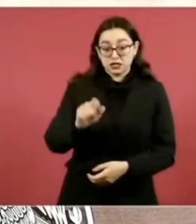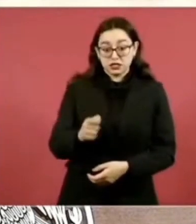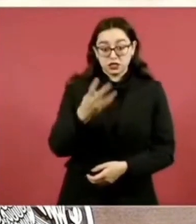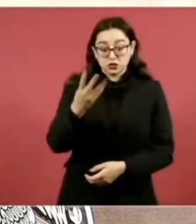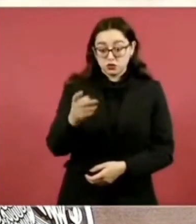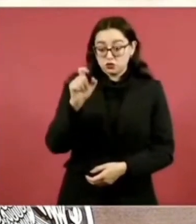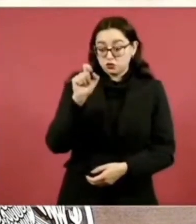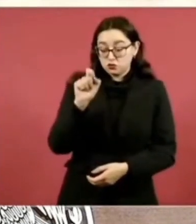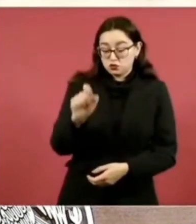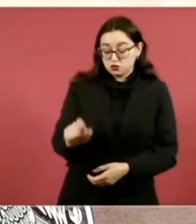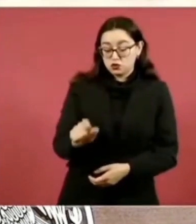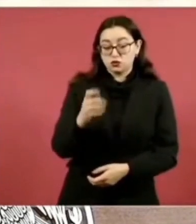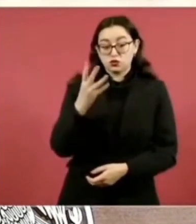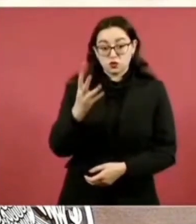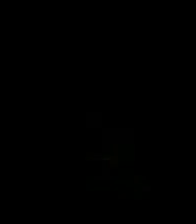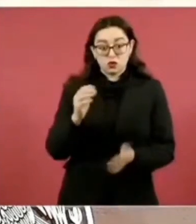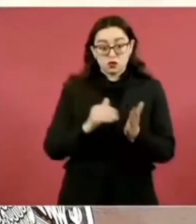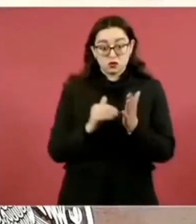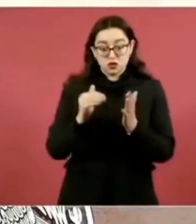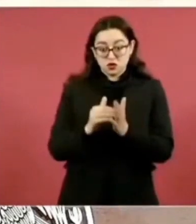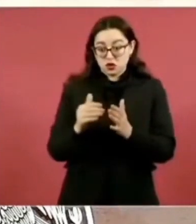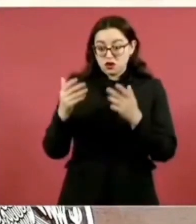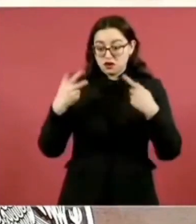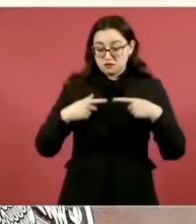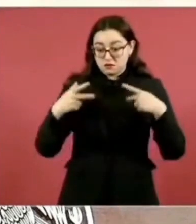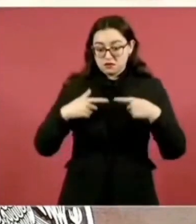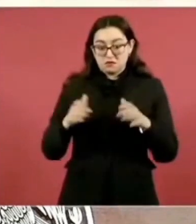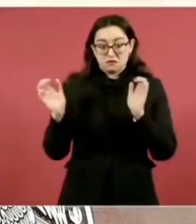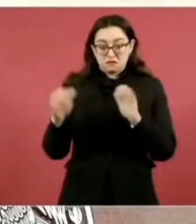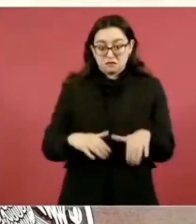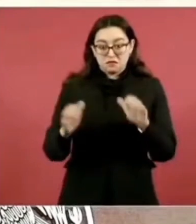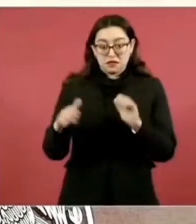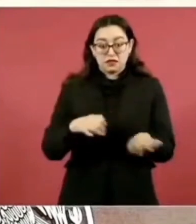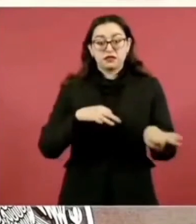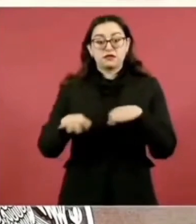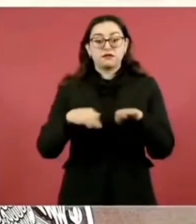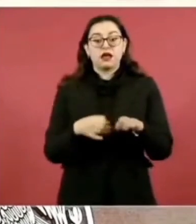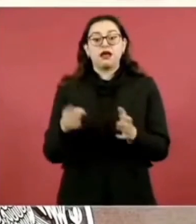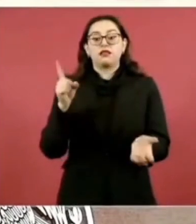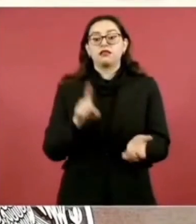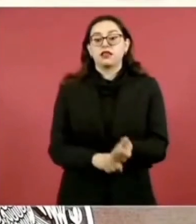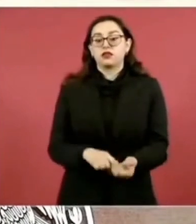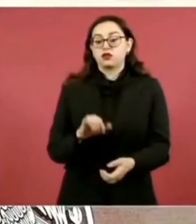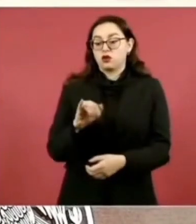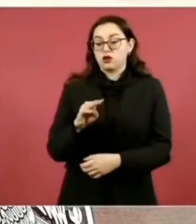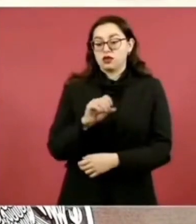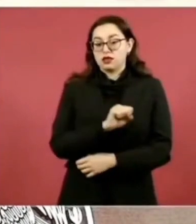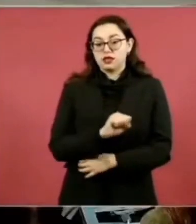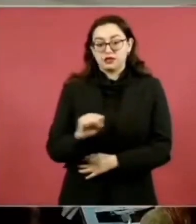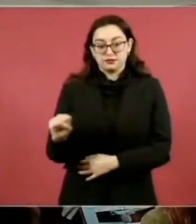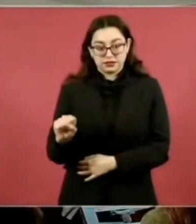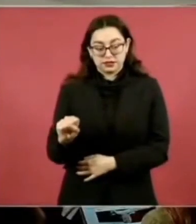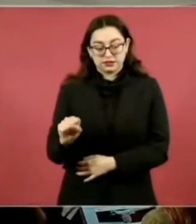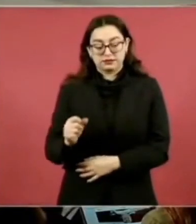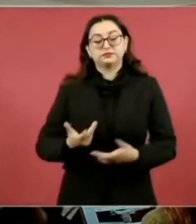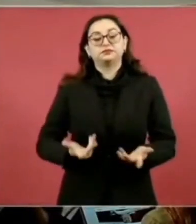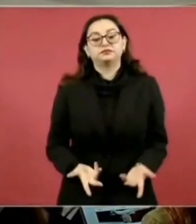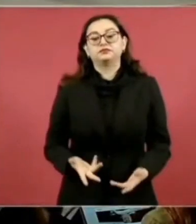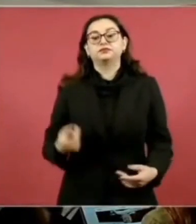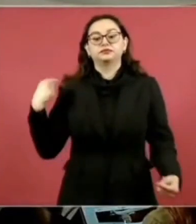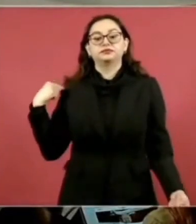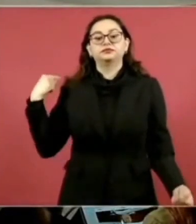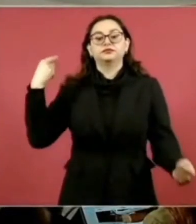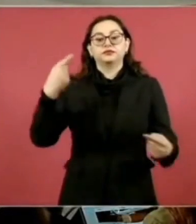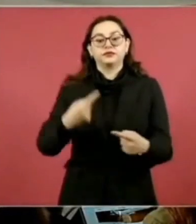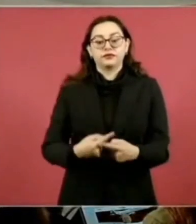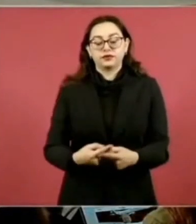millones de empleos registrados formalmente en el IMSS. Durante su administración, señor presidente, hemos tenido